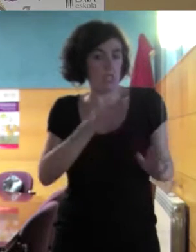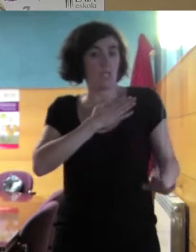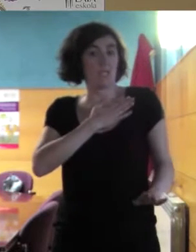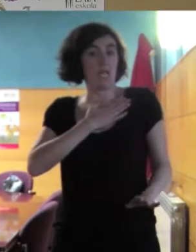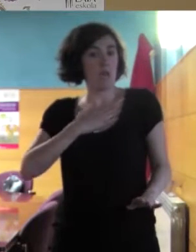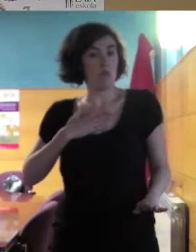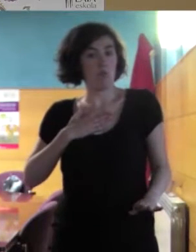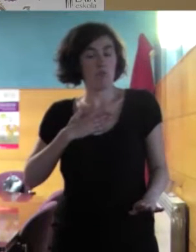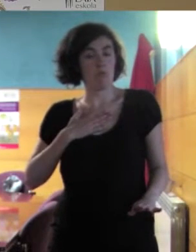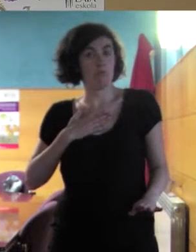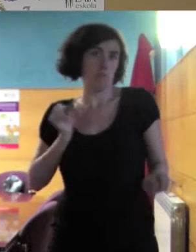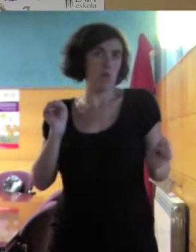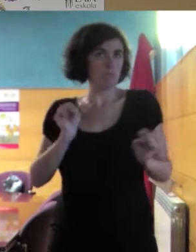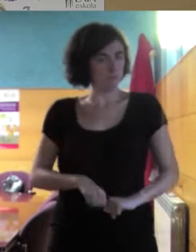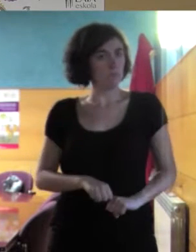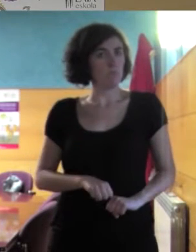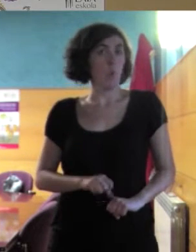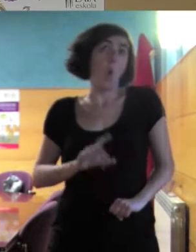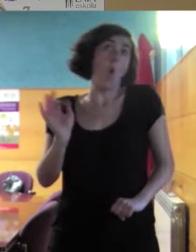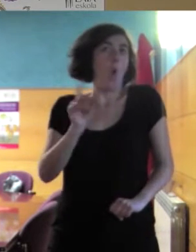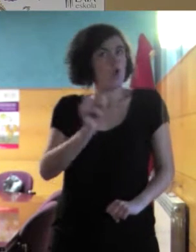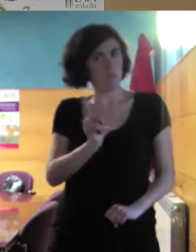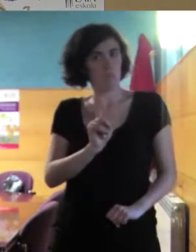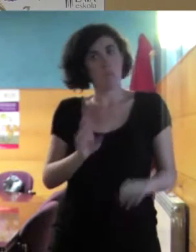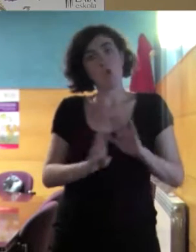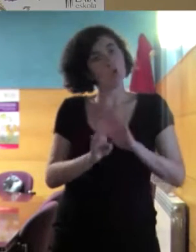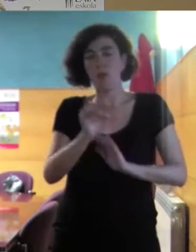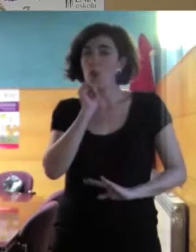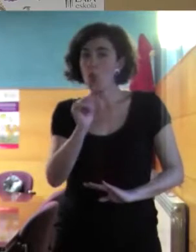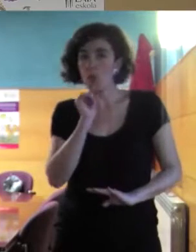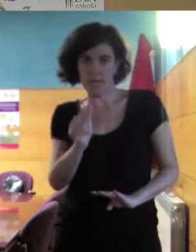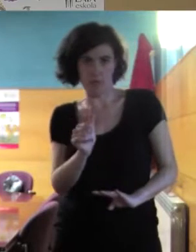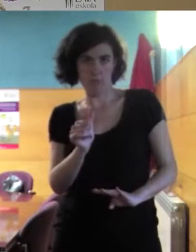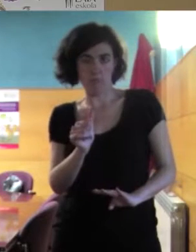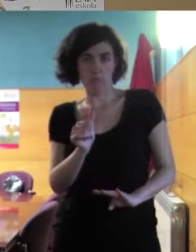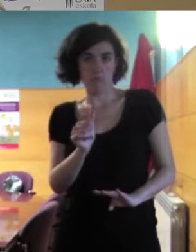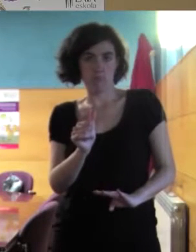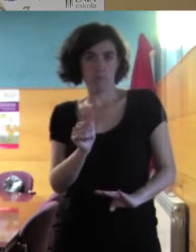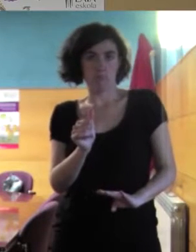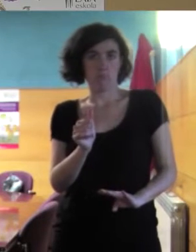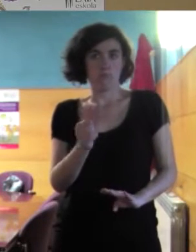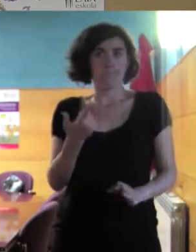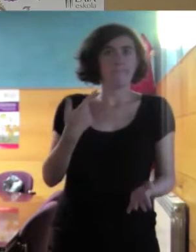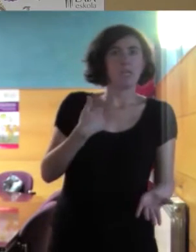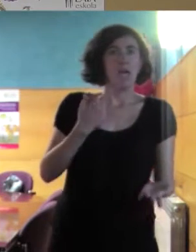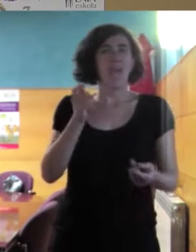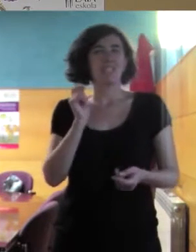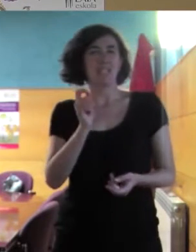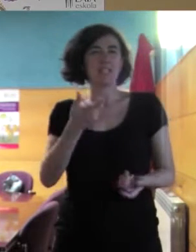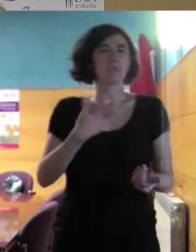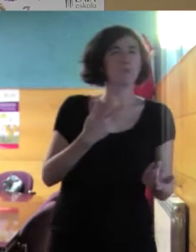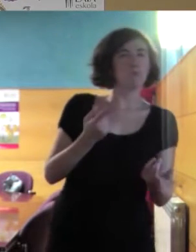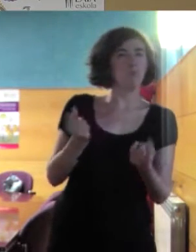y puede ser que sí o que no. No es tan claro, no es un sí o un no, hay un continuum, y a veces